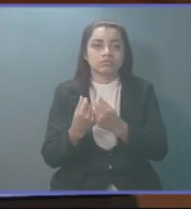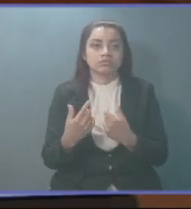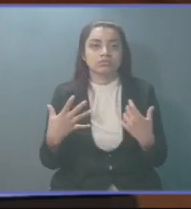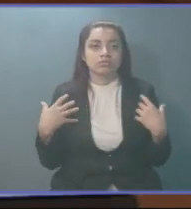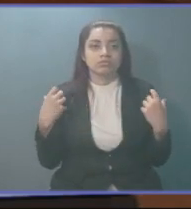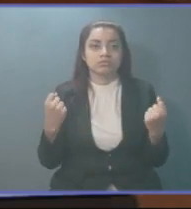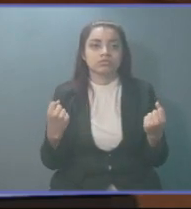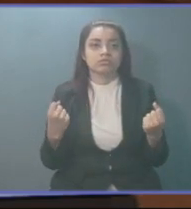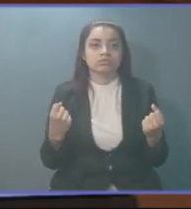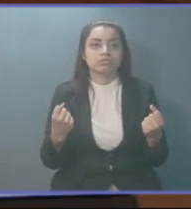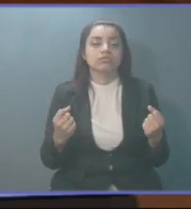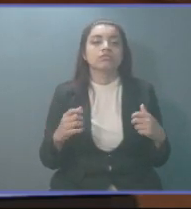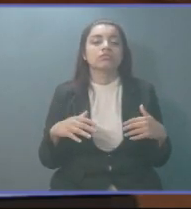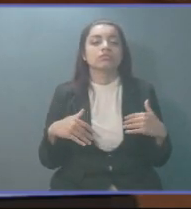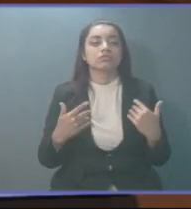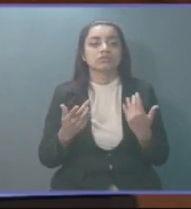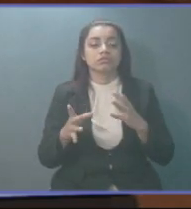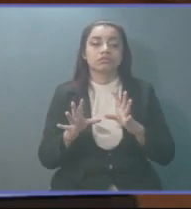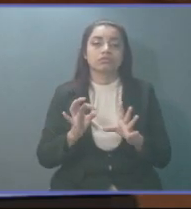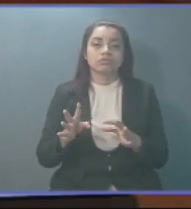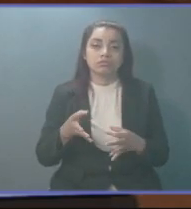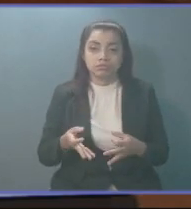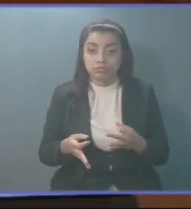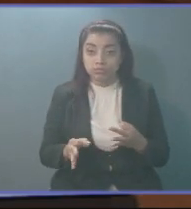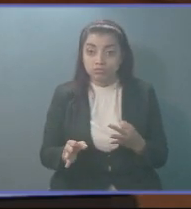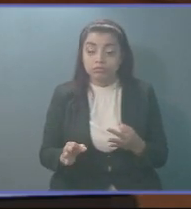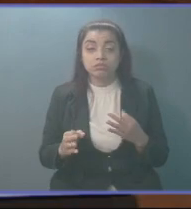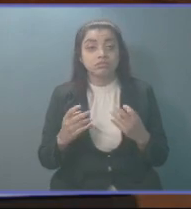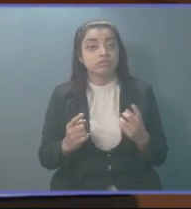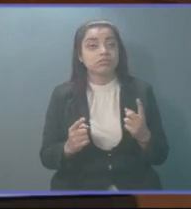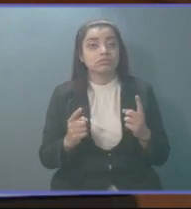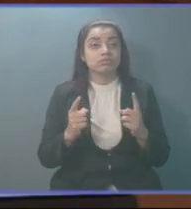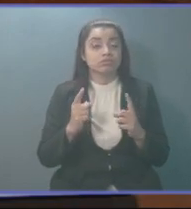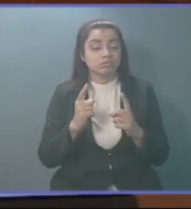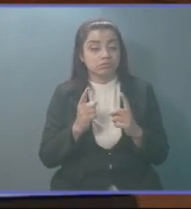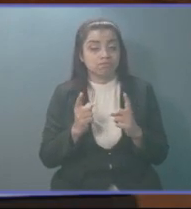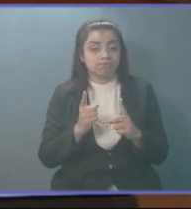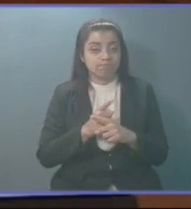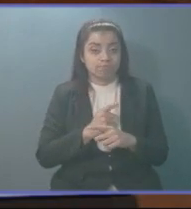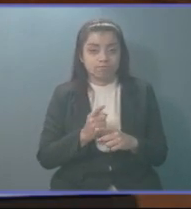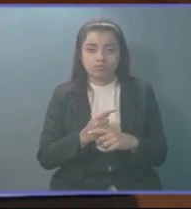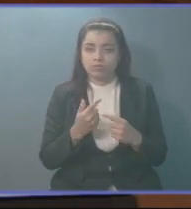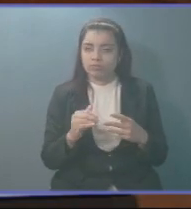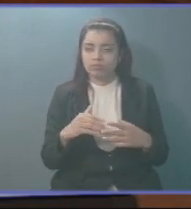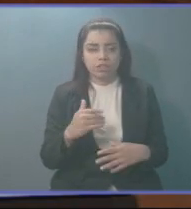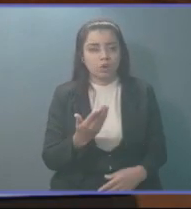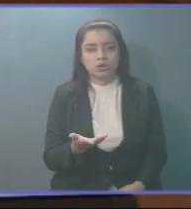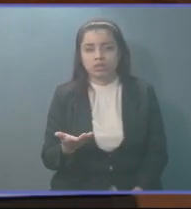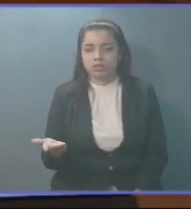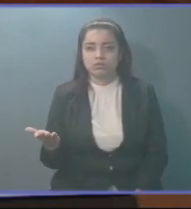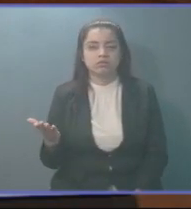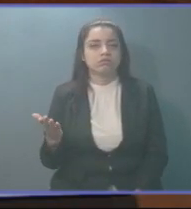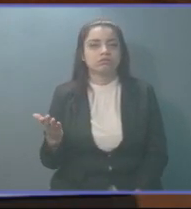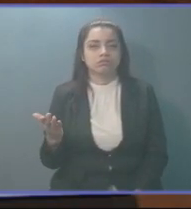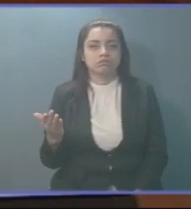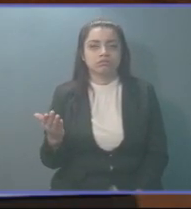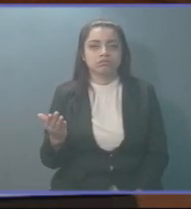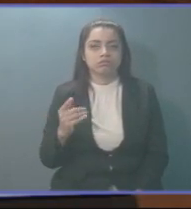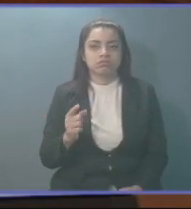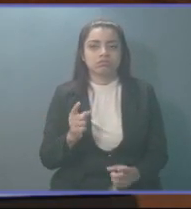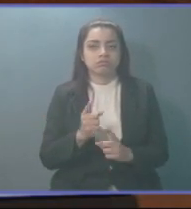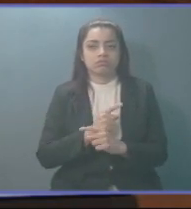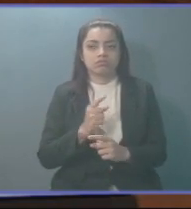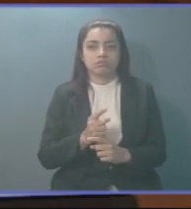porque de alguna manera hay que corregir varias cosas. Hay que